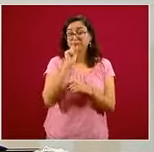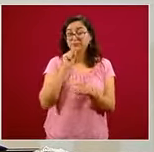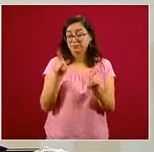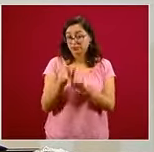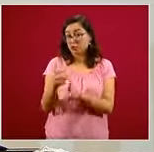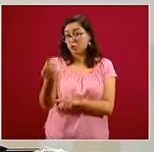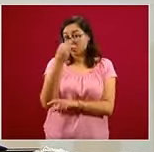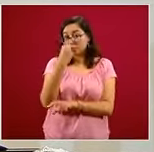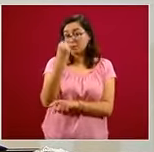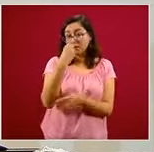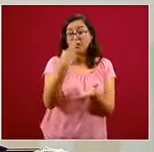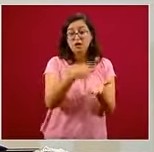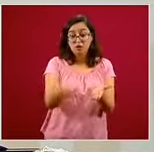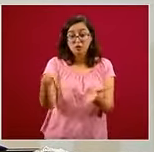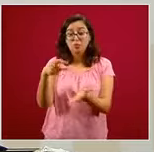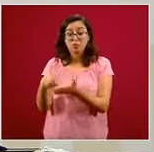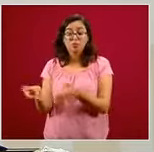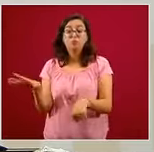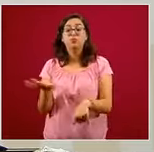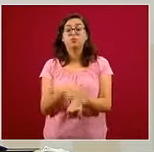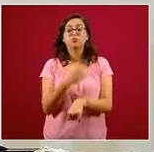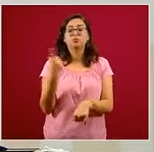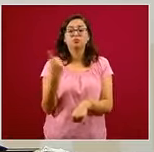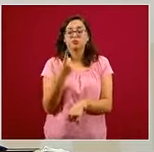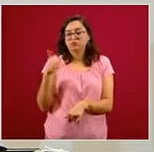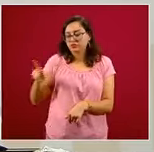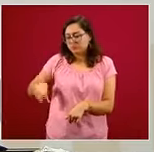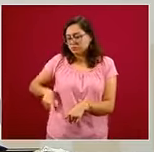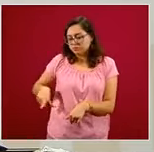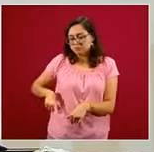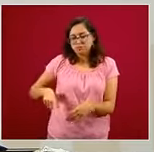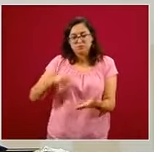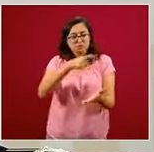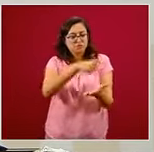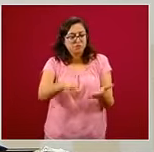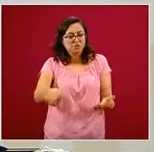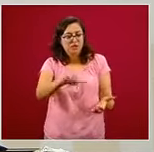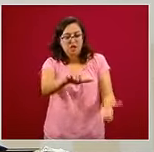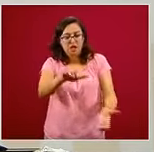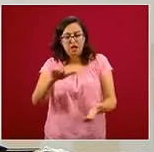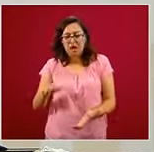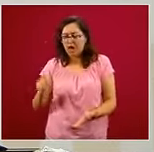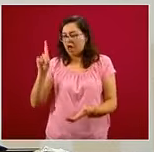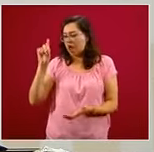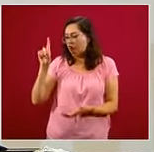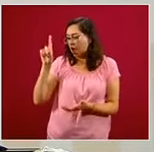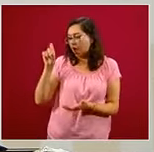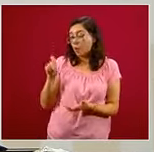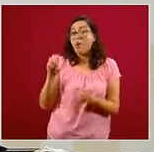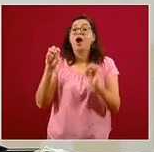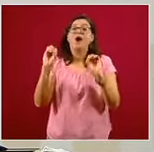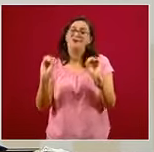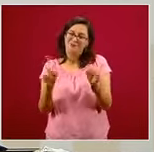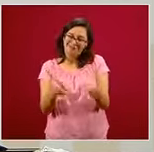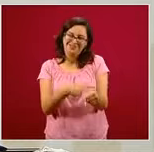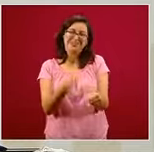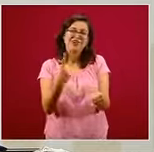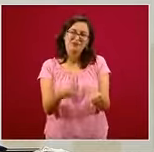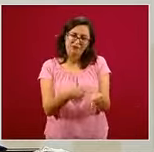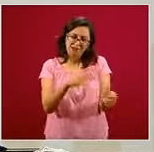Porque el gobierno compra alimentos para, por ejemplo, agua para las reuniones o bebidas azucaradas,